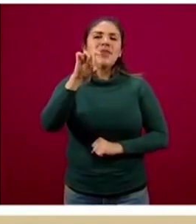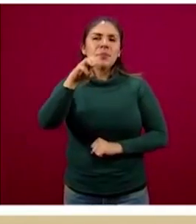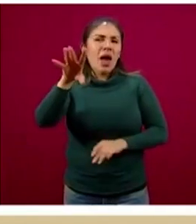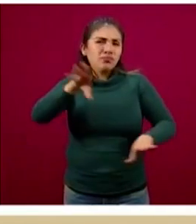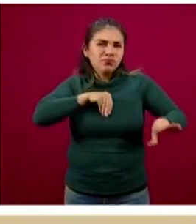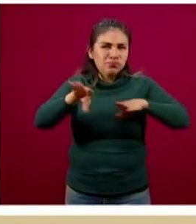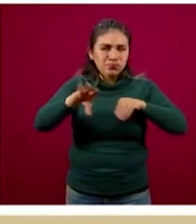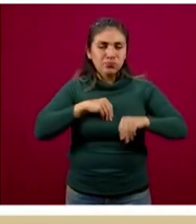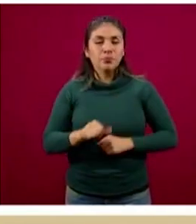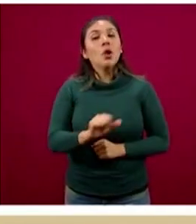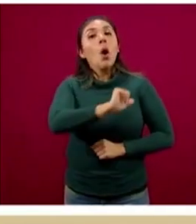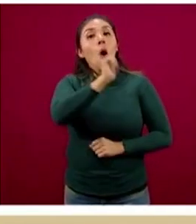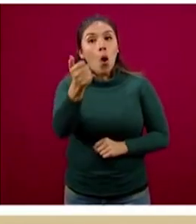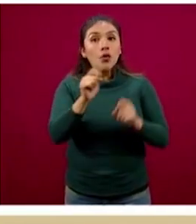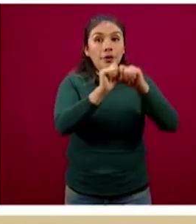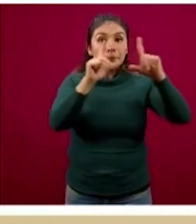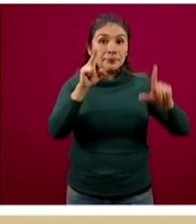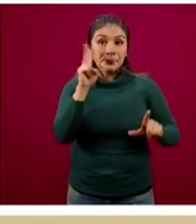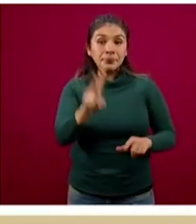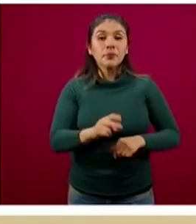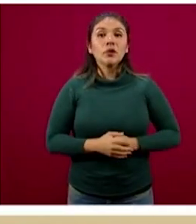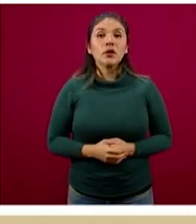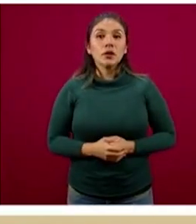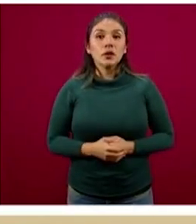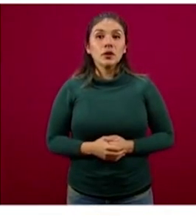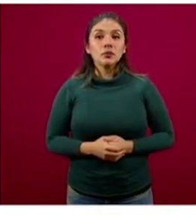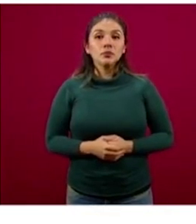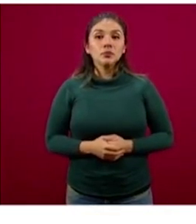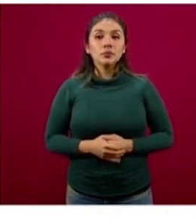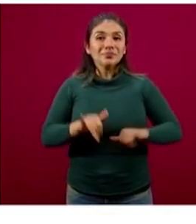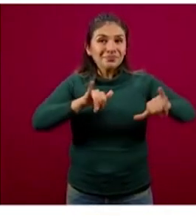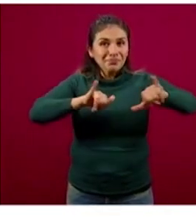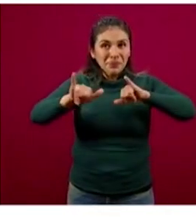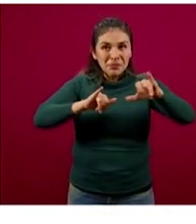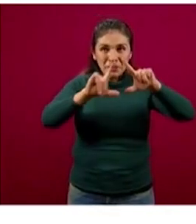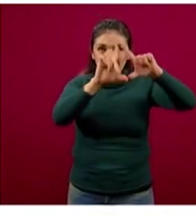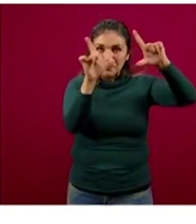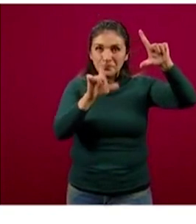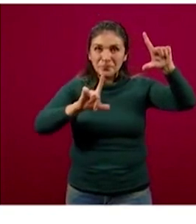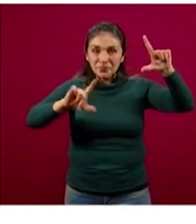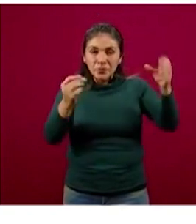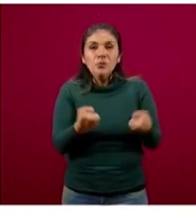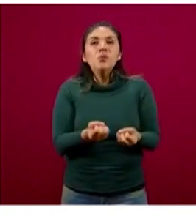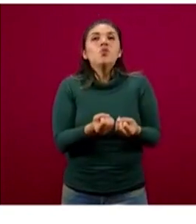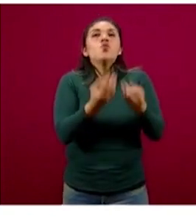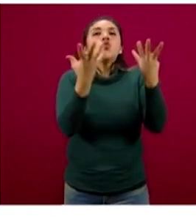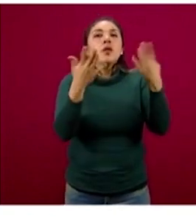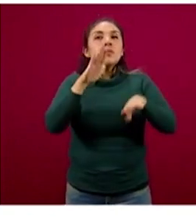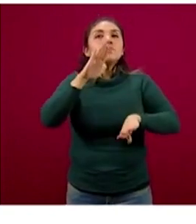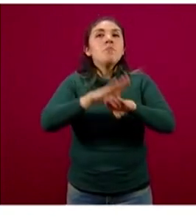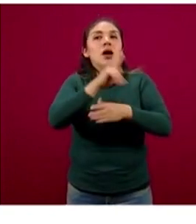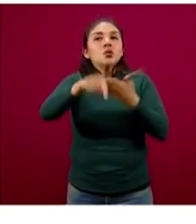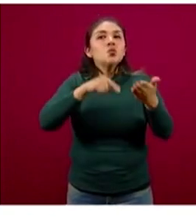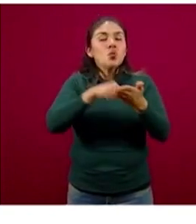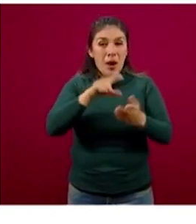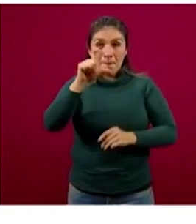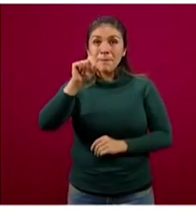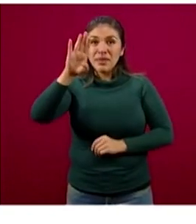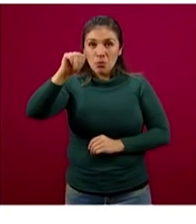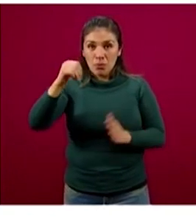En la siguiente diapositiva veremos la distribución de la carga acumulada de casos, es decir, estos 29 mil